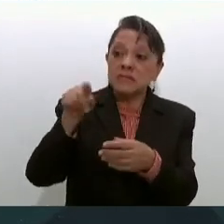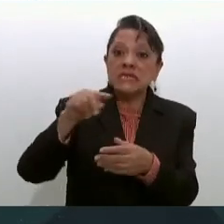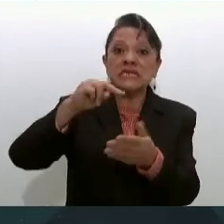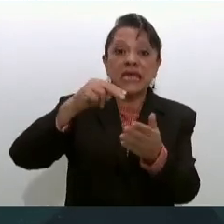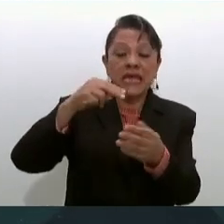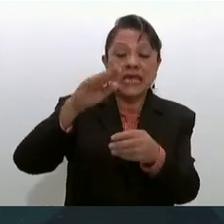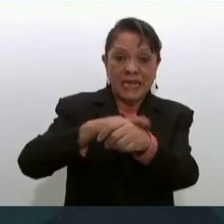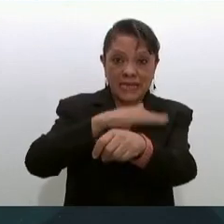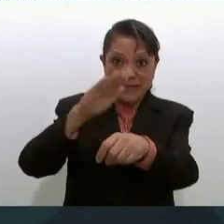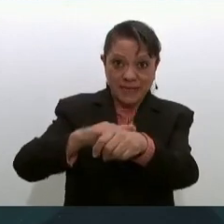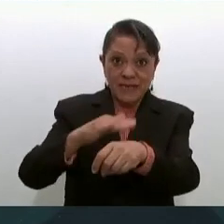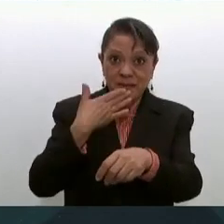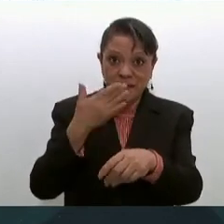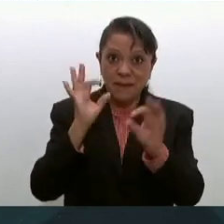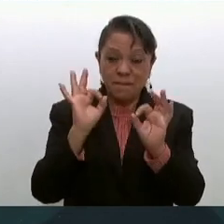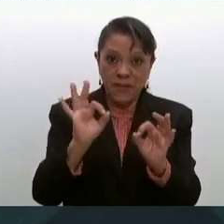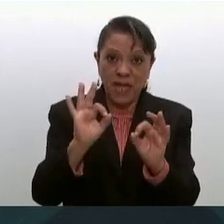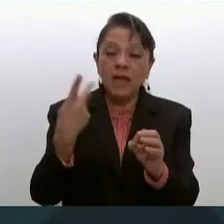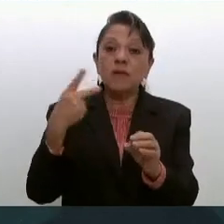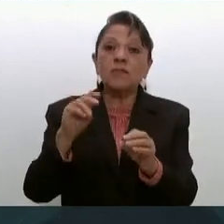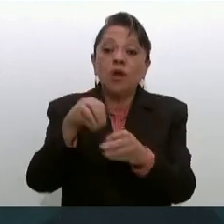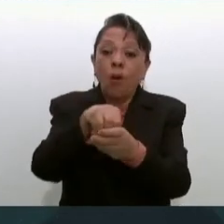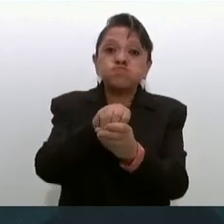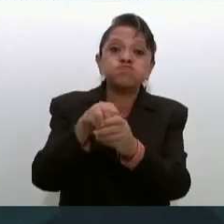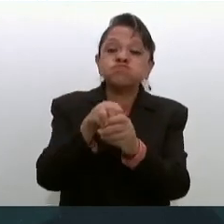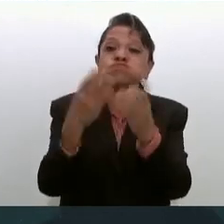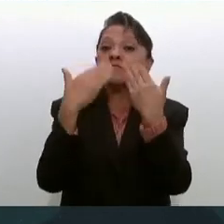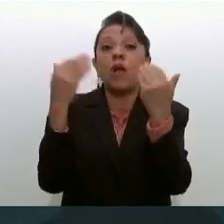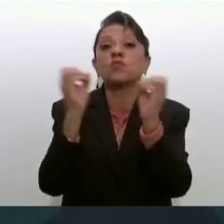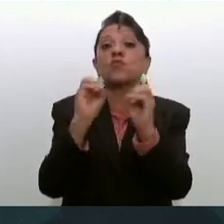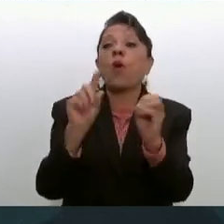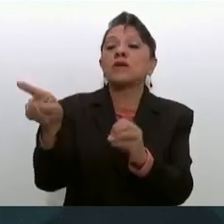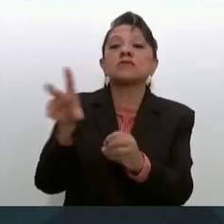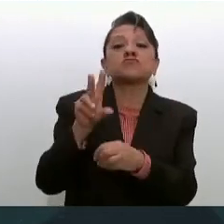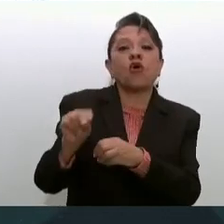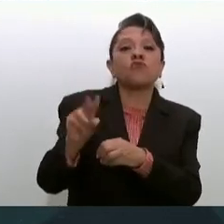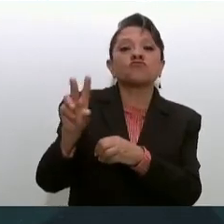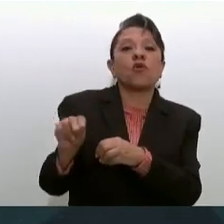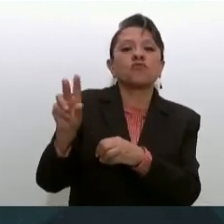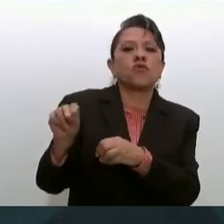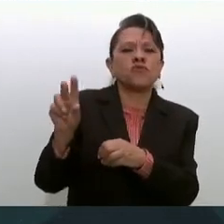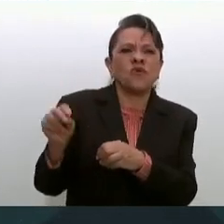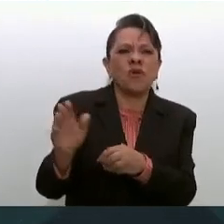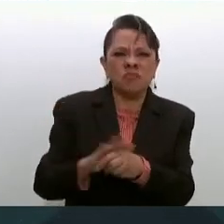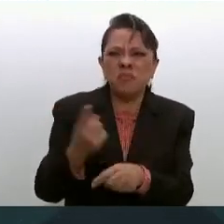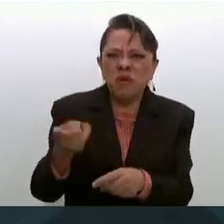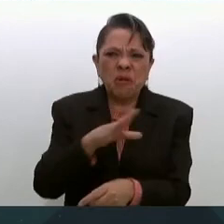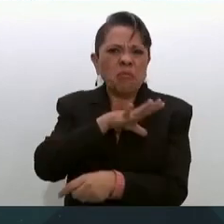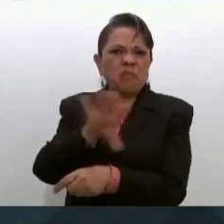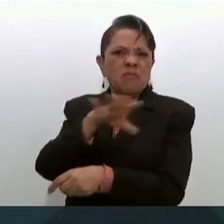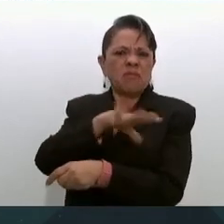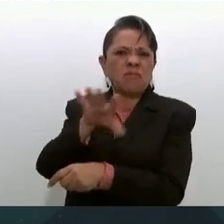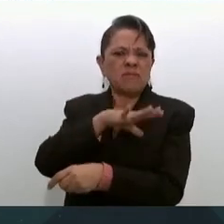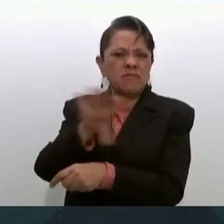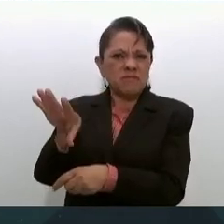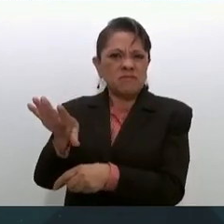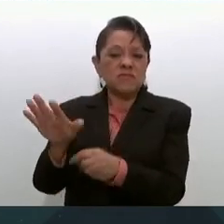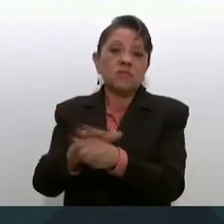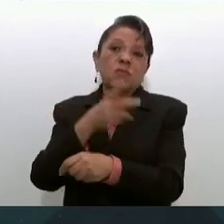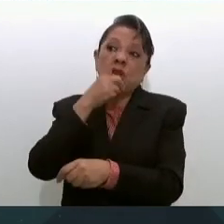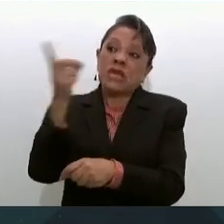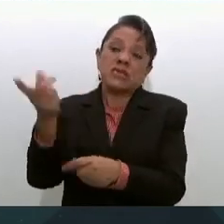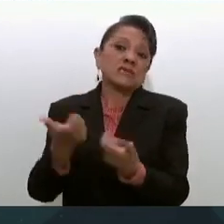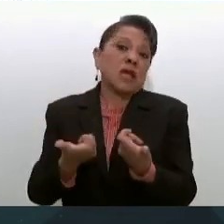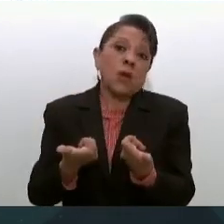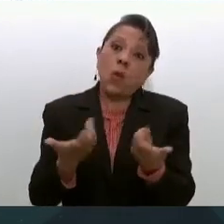las universidades públicas y rechazaban y rechazaban y ahora pues tenemos